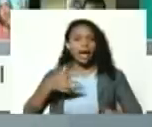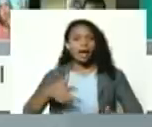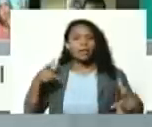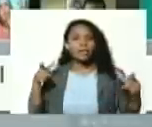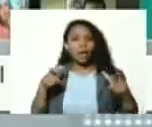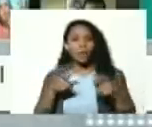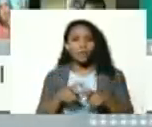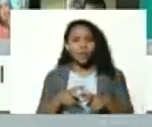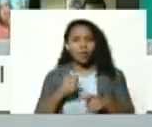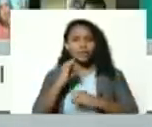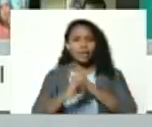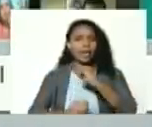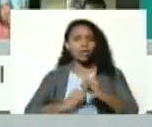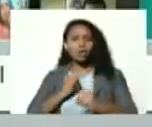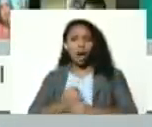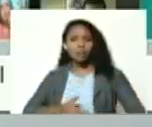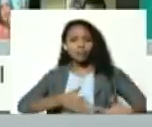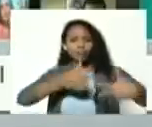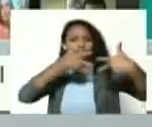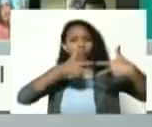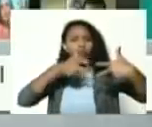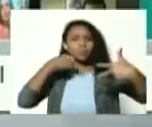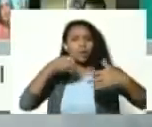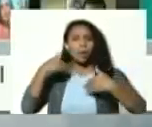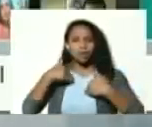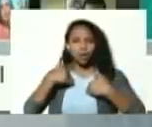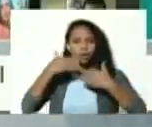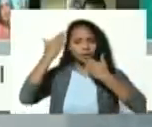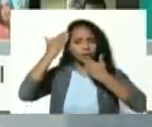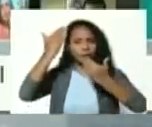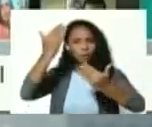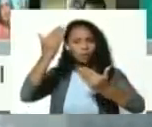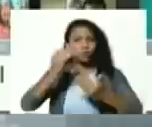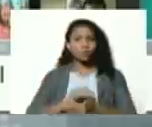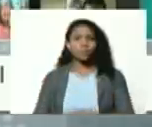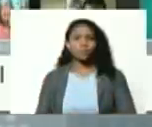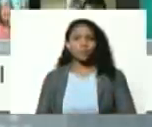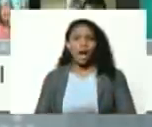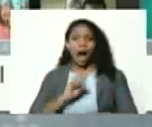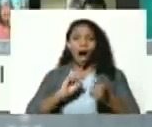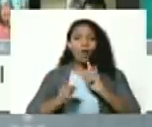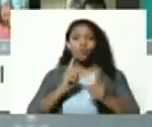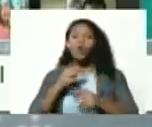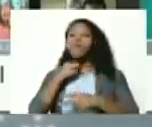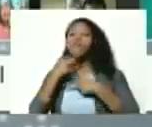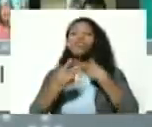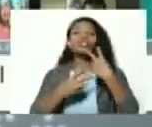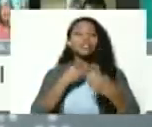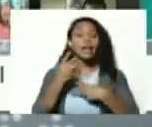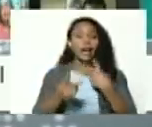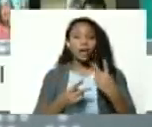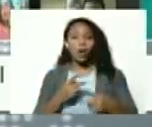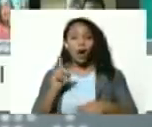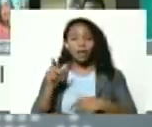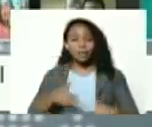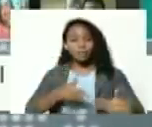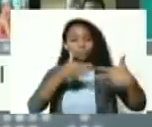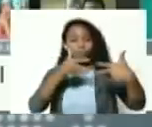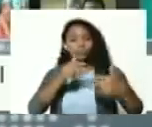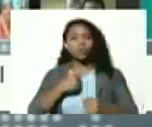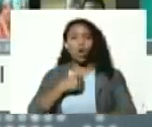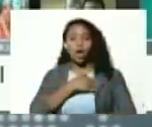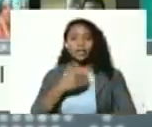los saludo tenemos algunos voceros yo quisiera que Karina